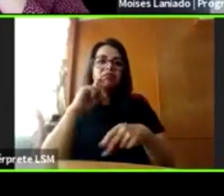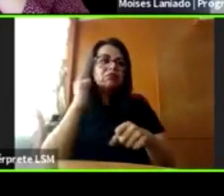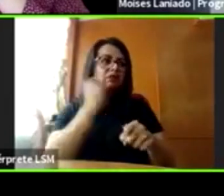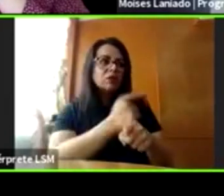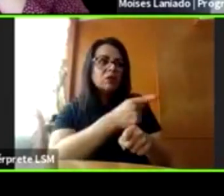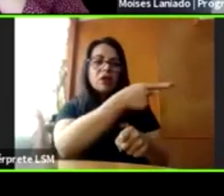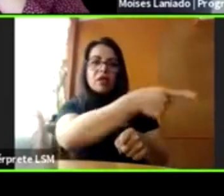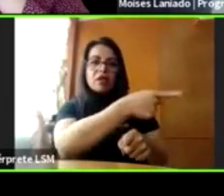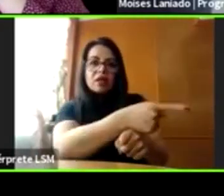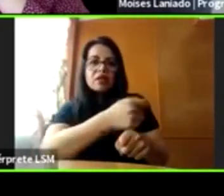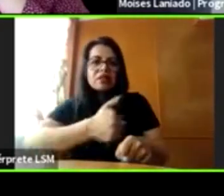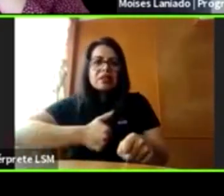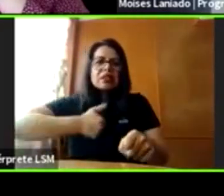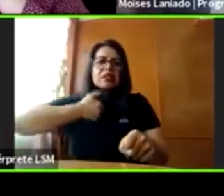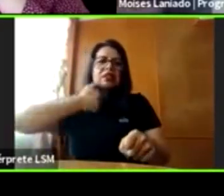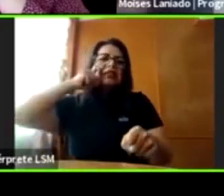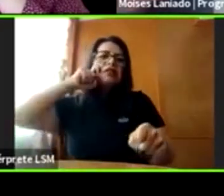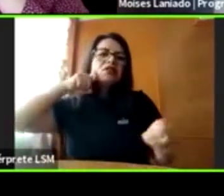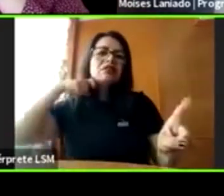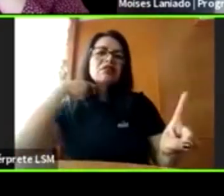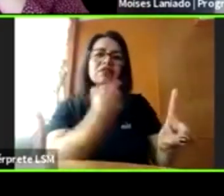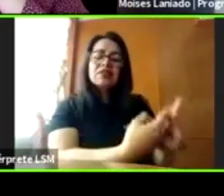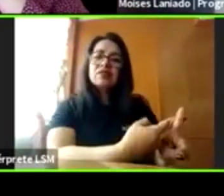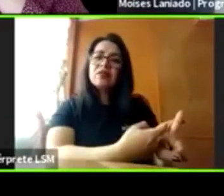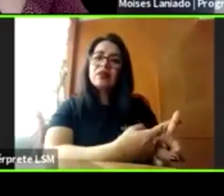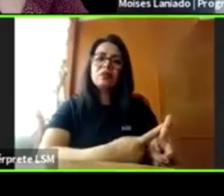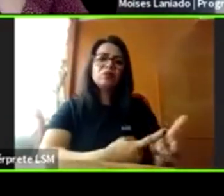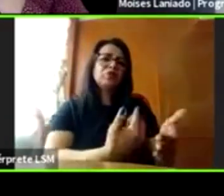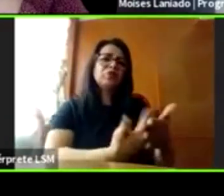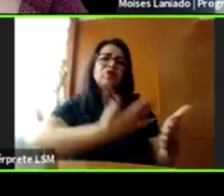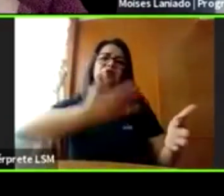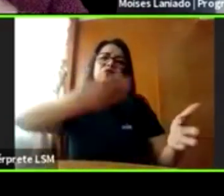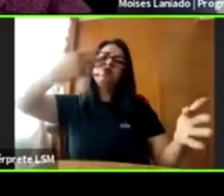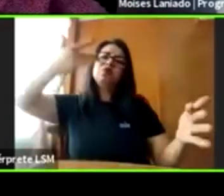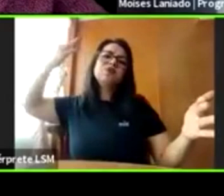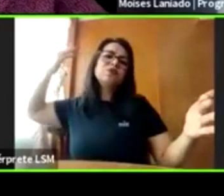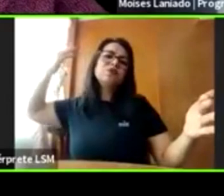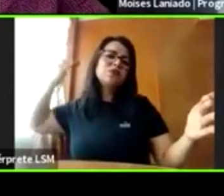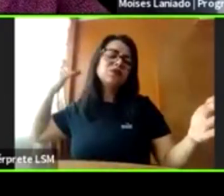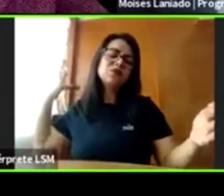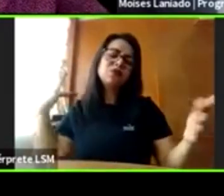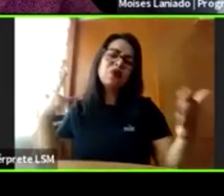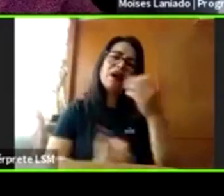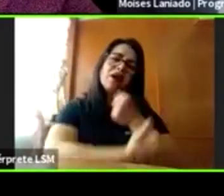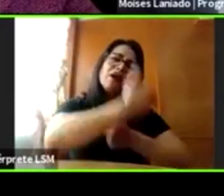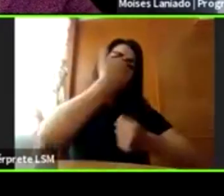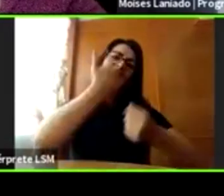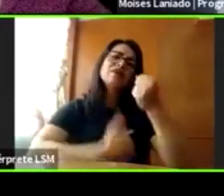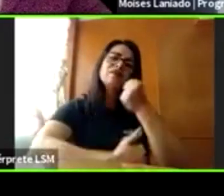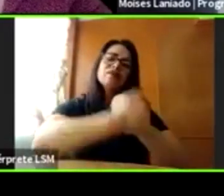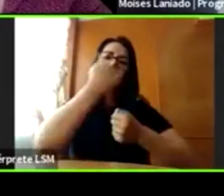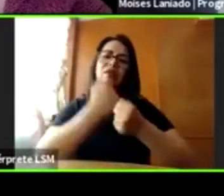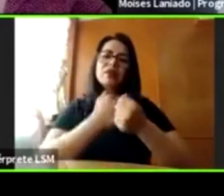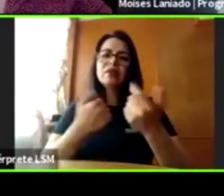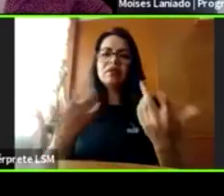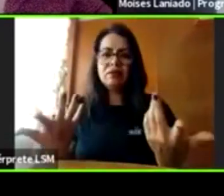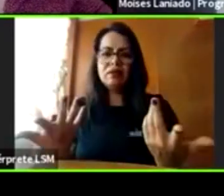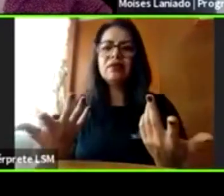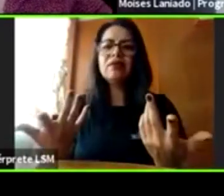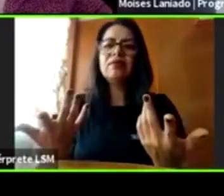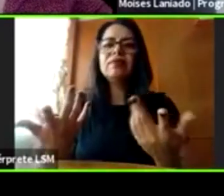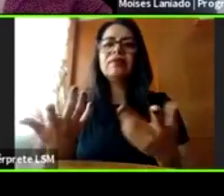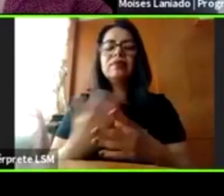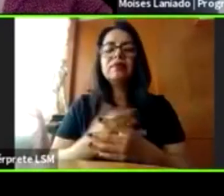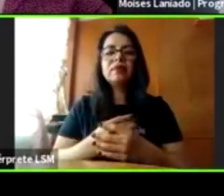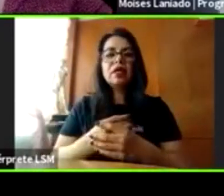durante muchos años. Y esta es otra parte muy importante. El abuso sexual, por lo general, no es un evento de una sola